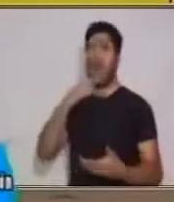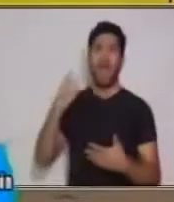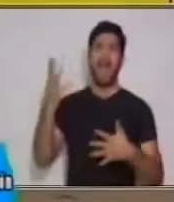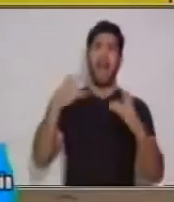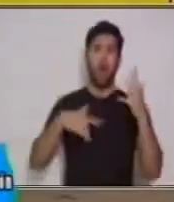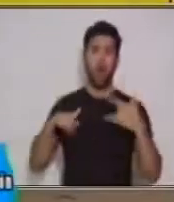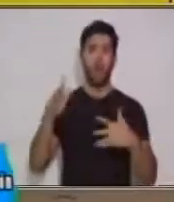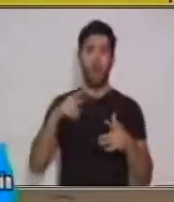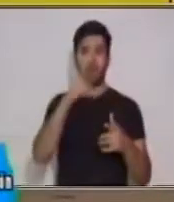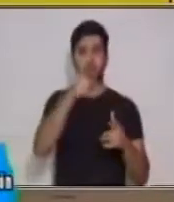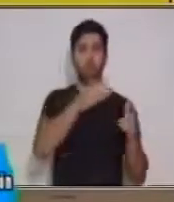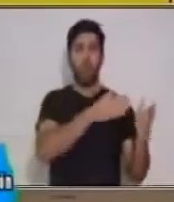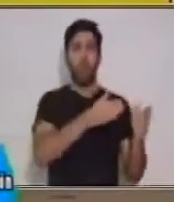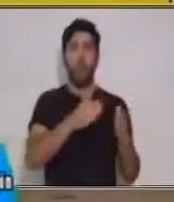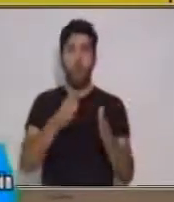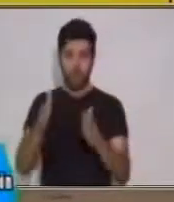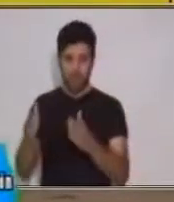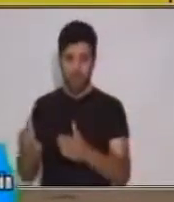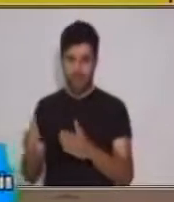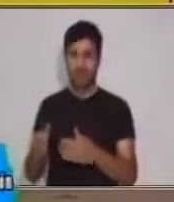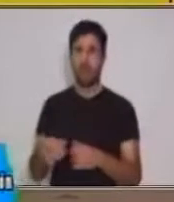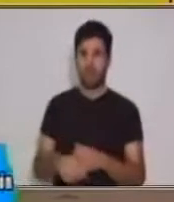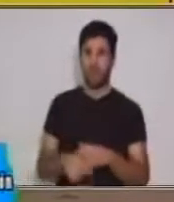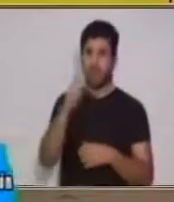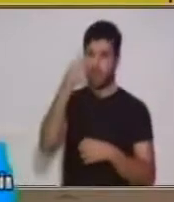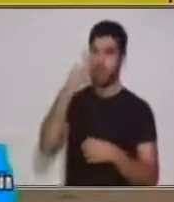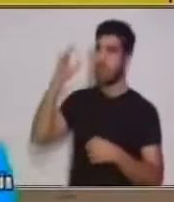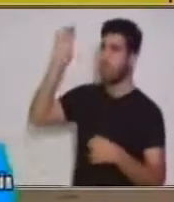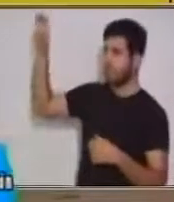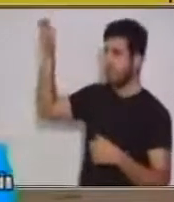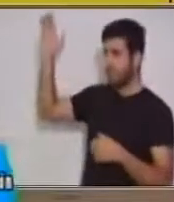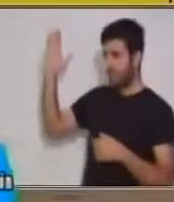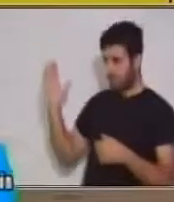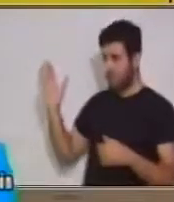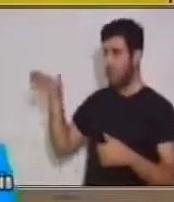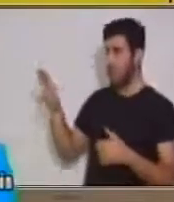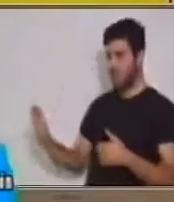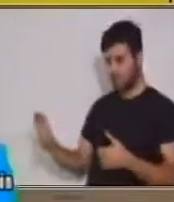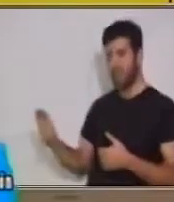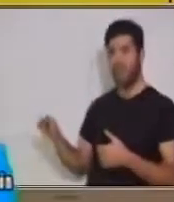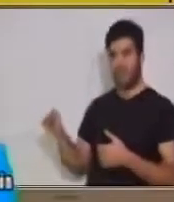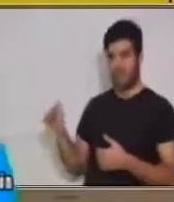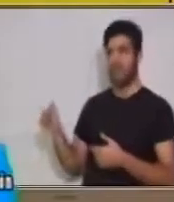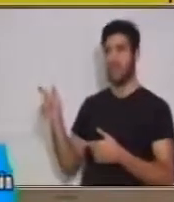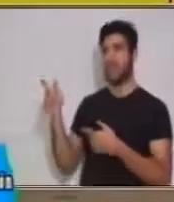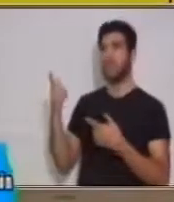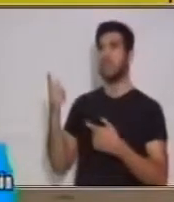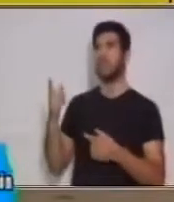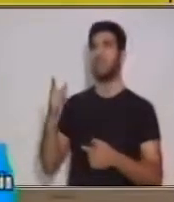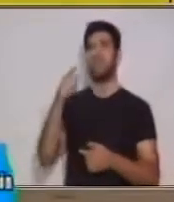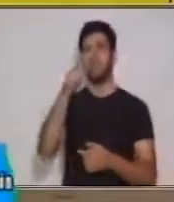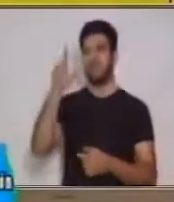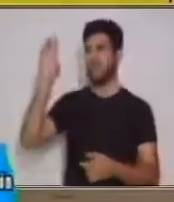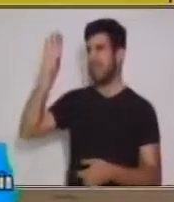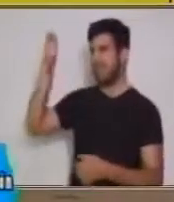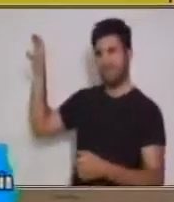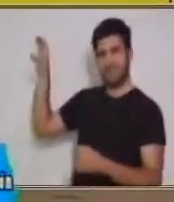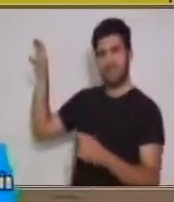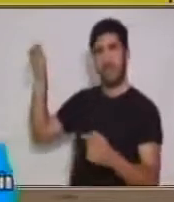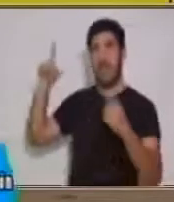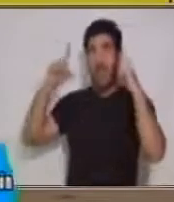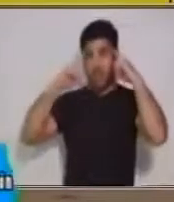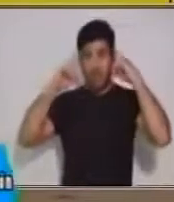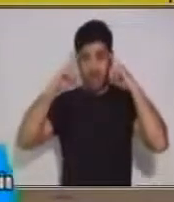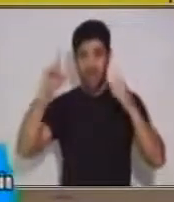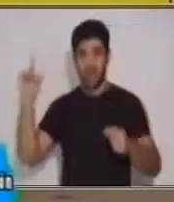orden en el que debemos colocarlos en nuestro, en nuestros trabajos. Entonces, una introducción acá, eh, puede ser como este.